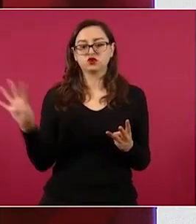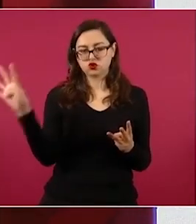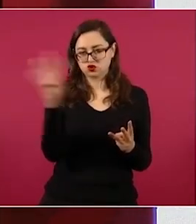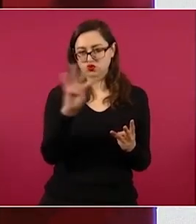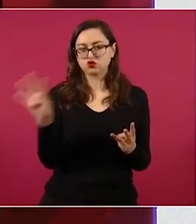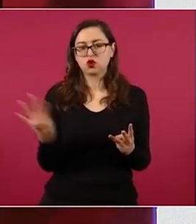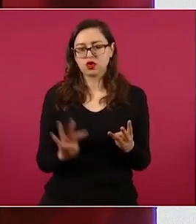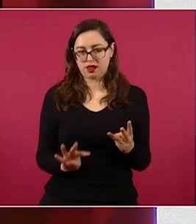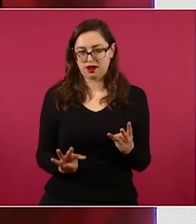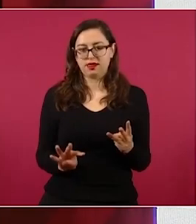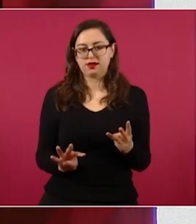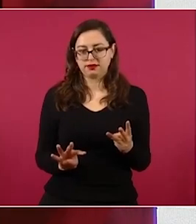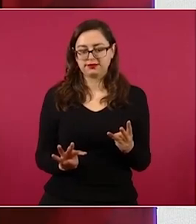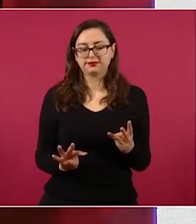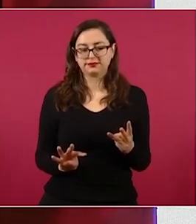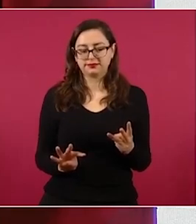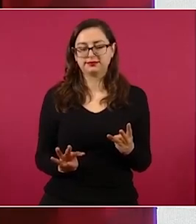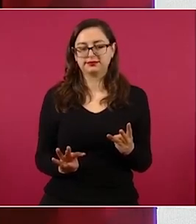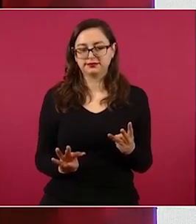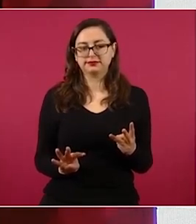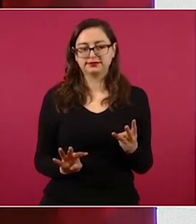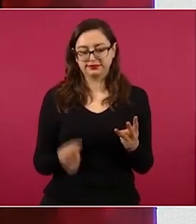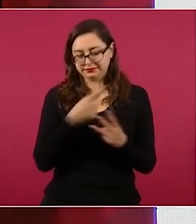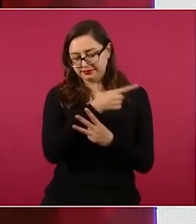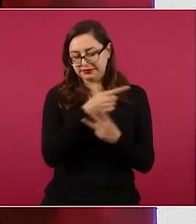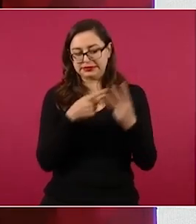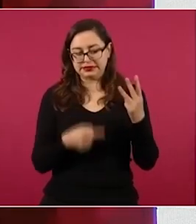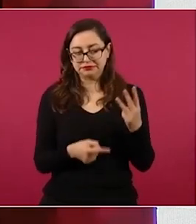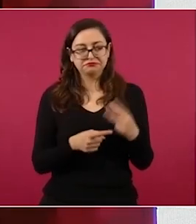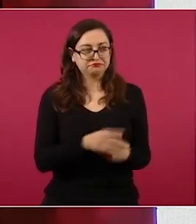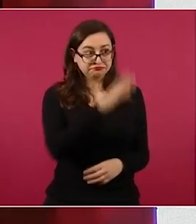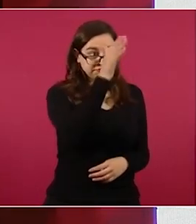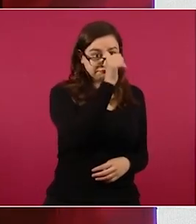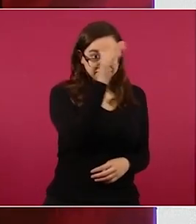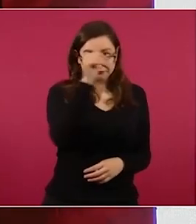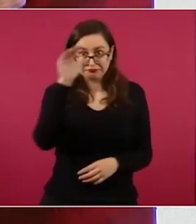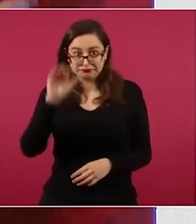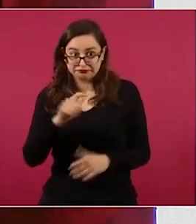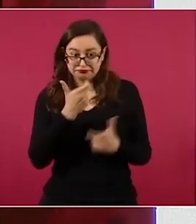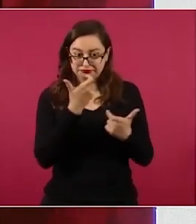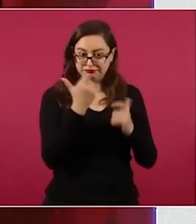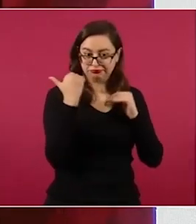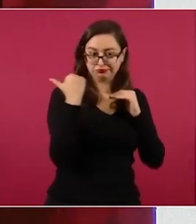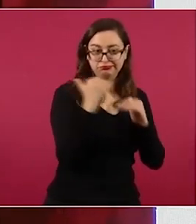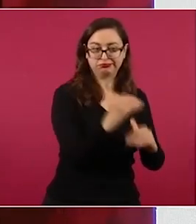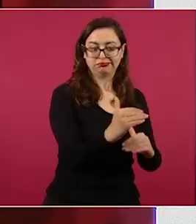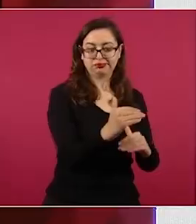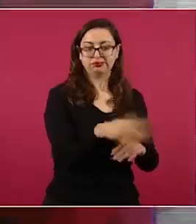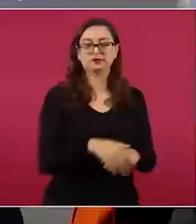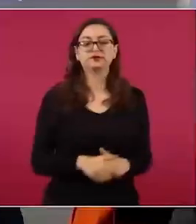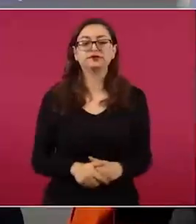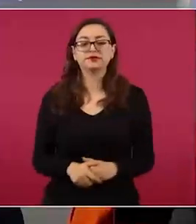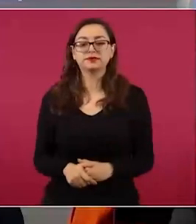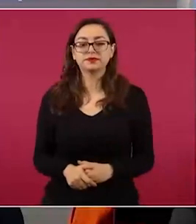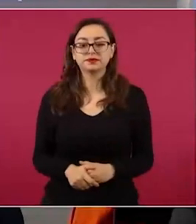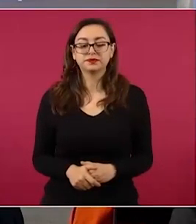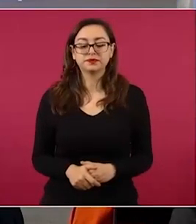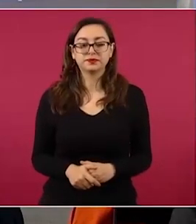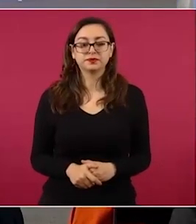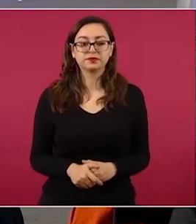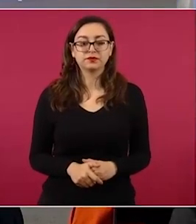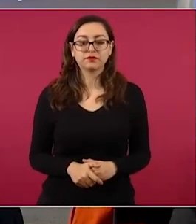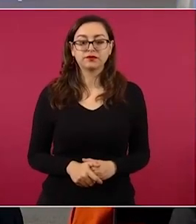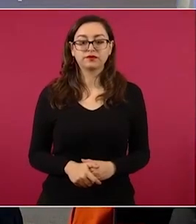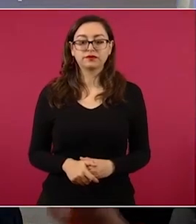soriana, también